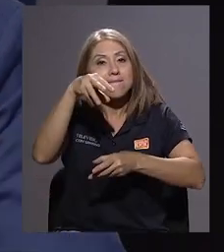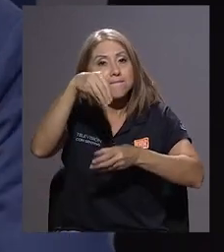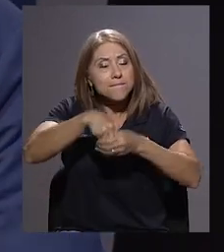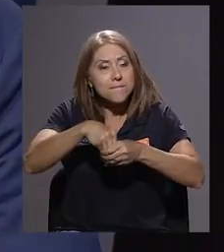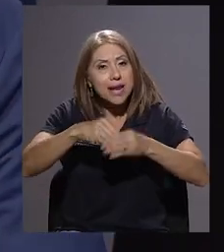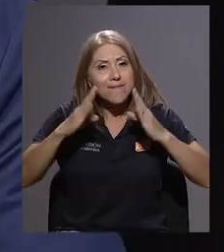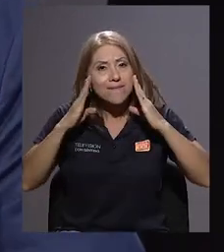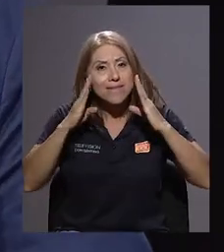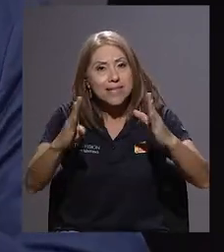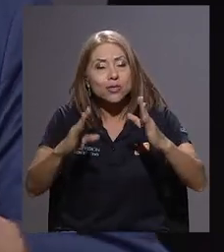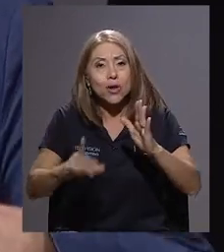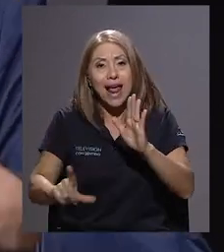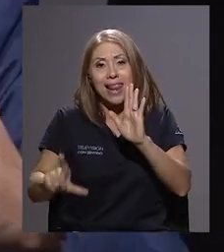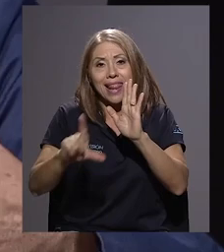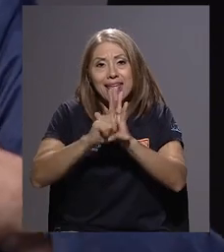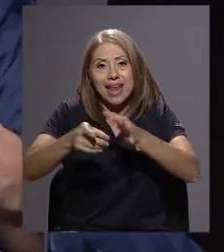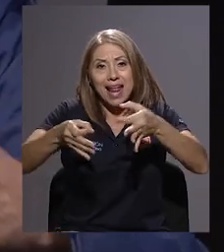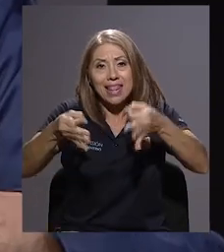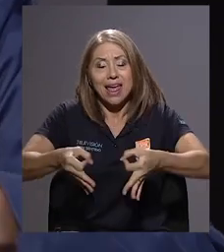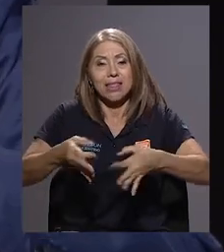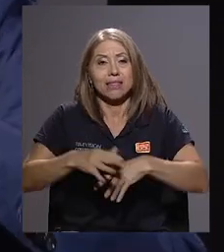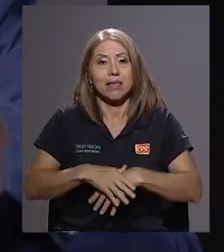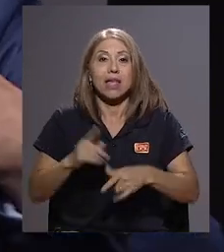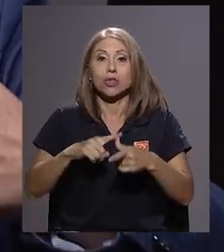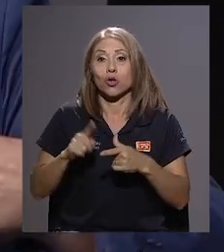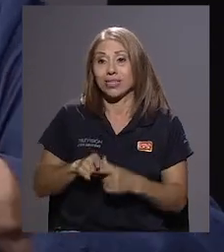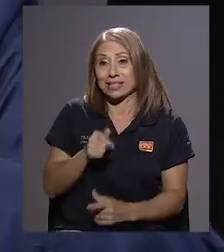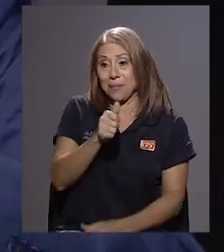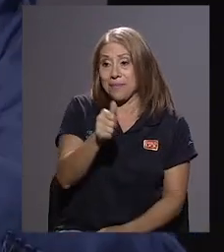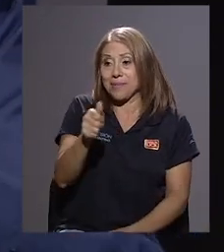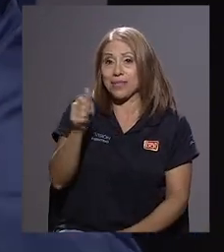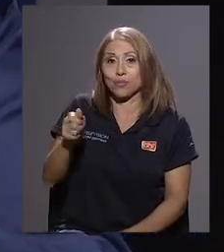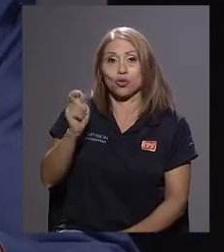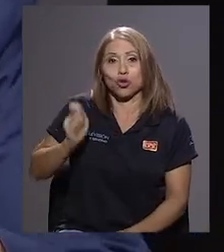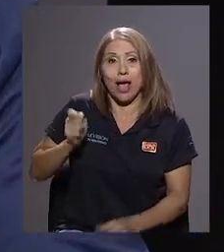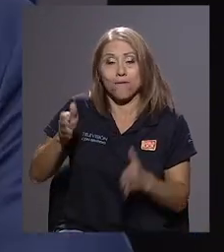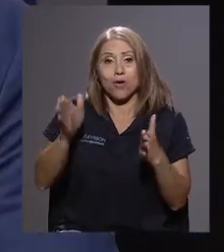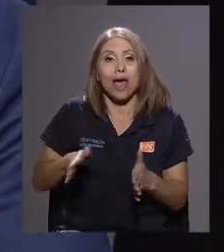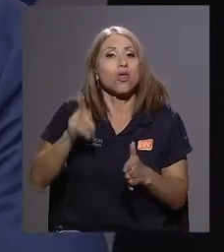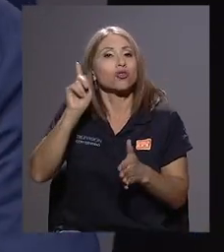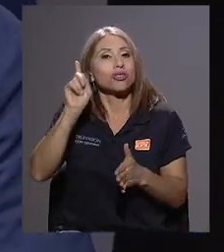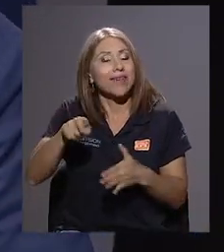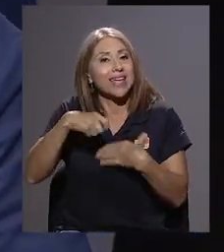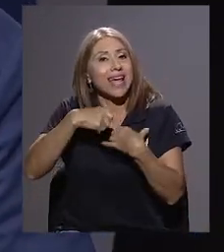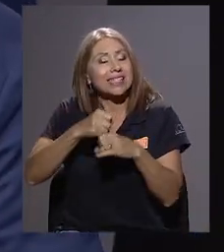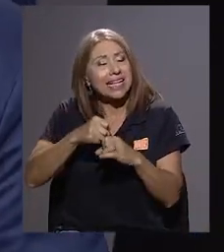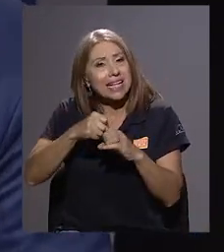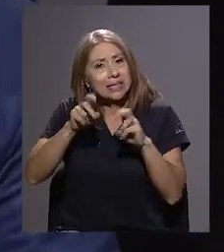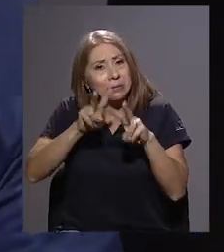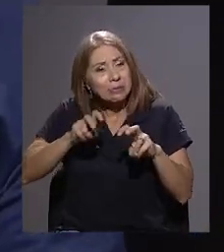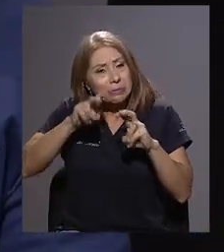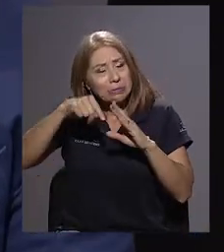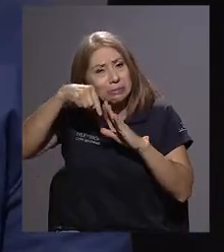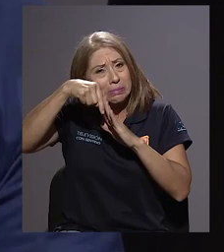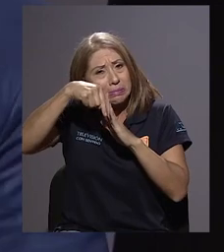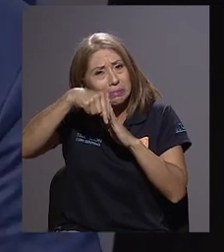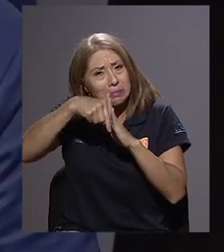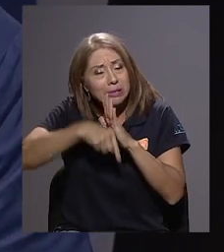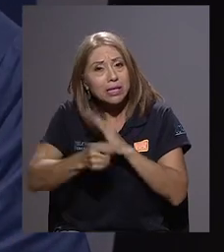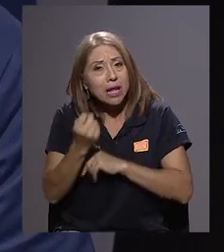ordinaria. Entonces los mismos abogados tienen que hacer interpretaciones muy amplias para poder